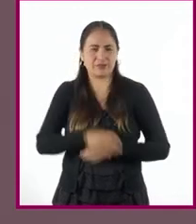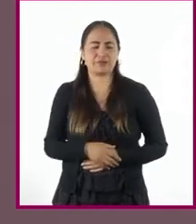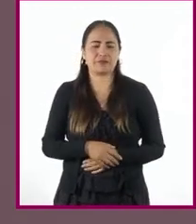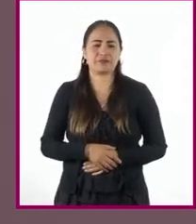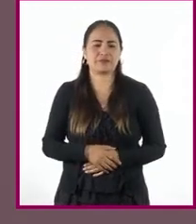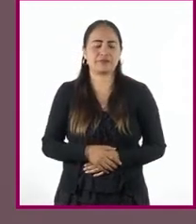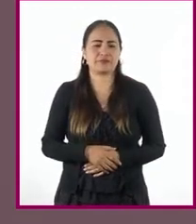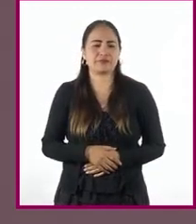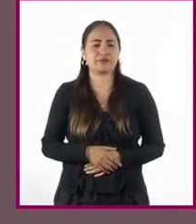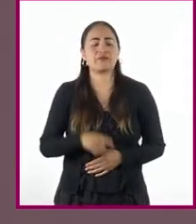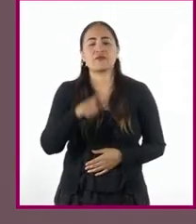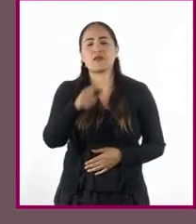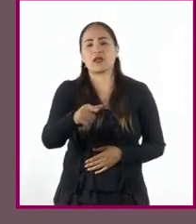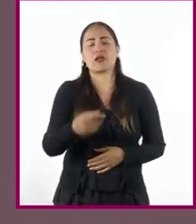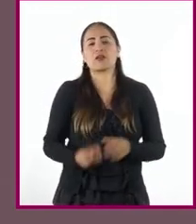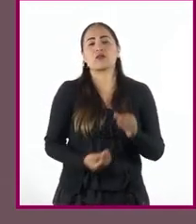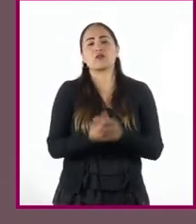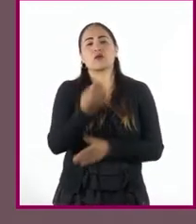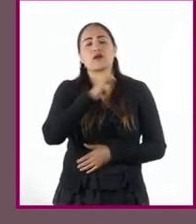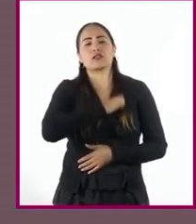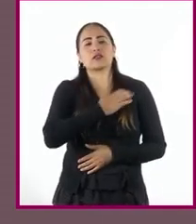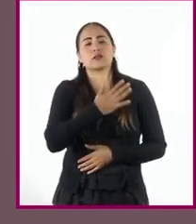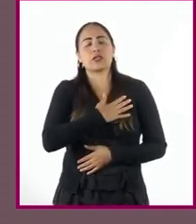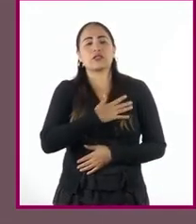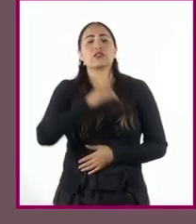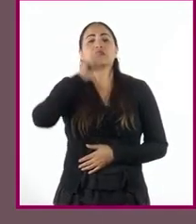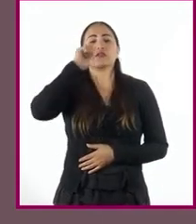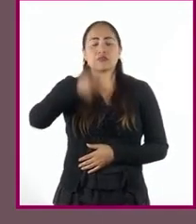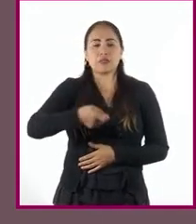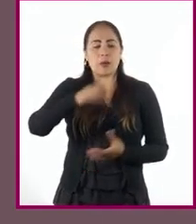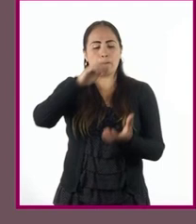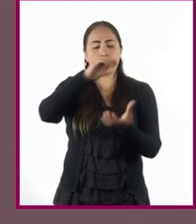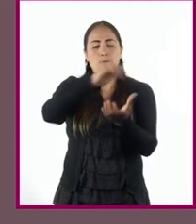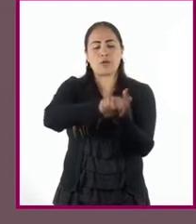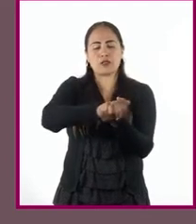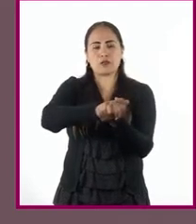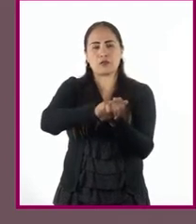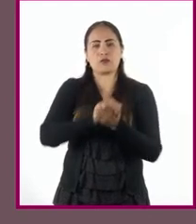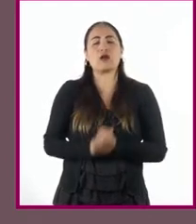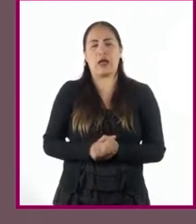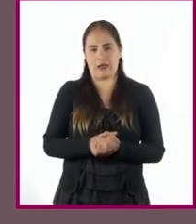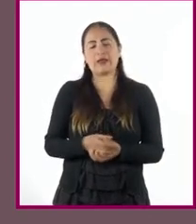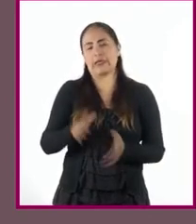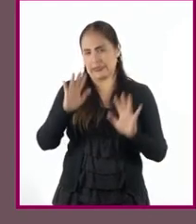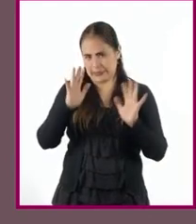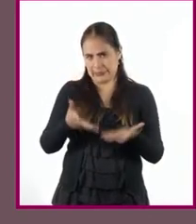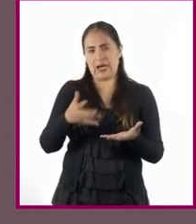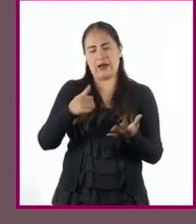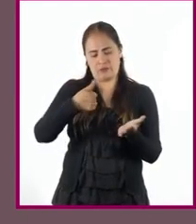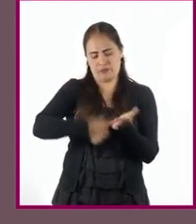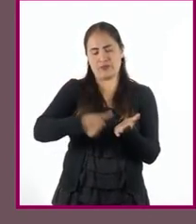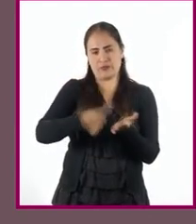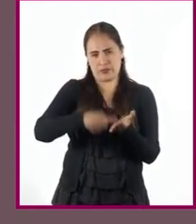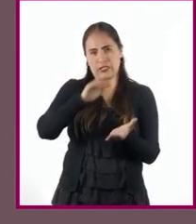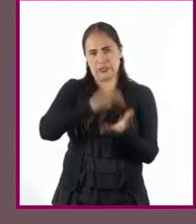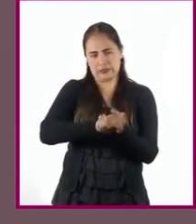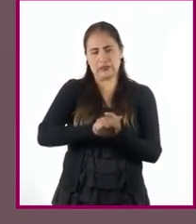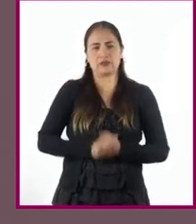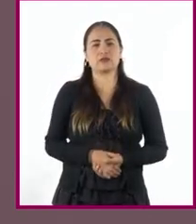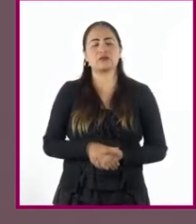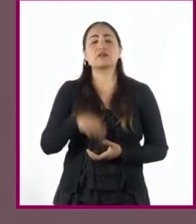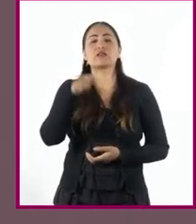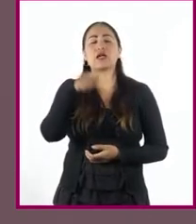de la sociedad novohispana era la maternidad producida dentro del matrimonio. Se consideraba que era